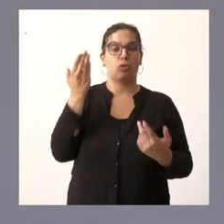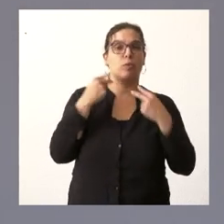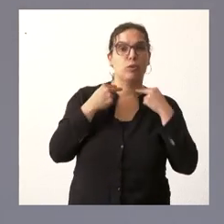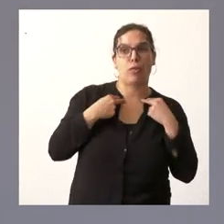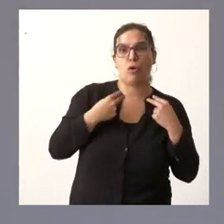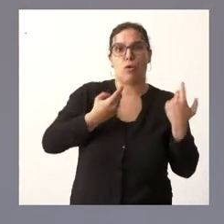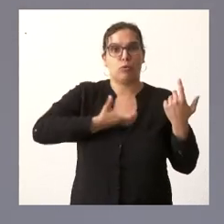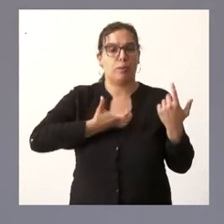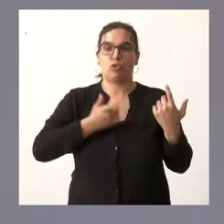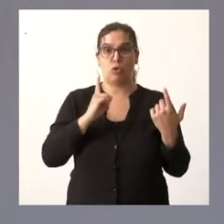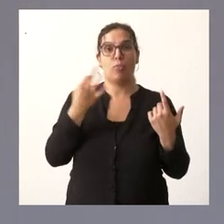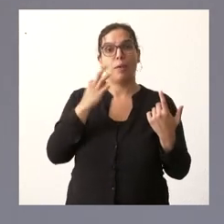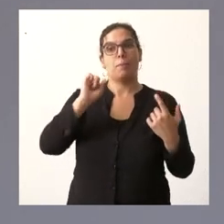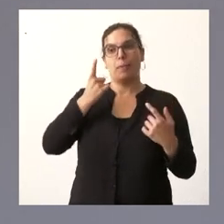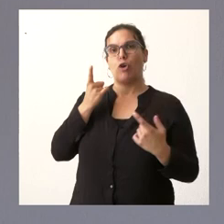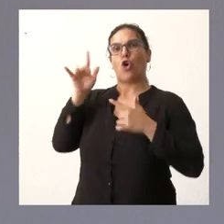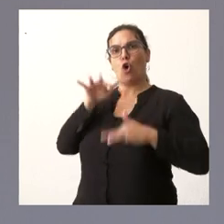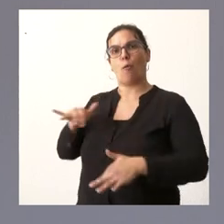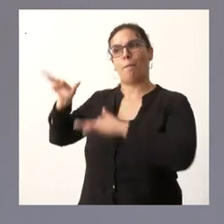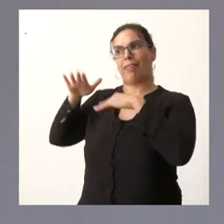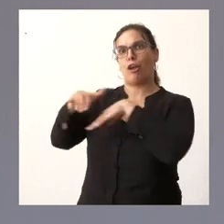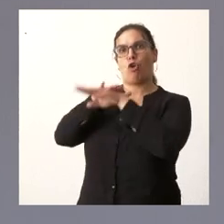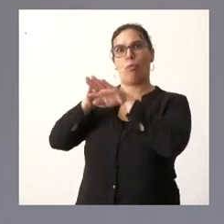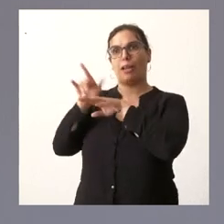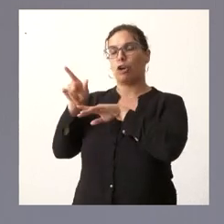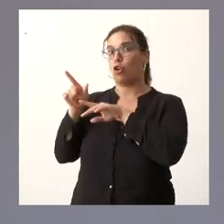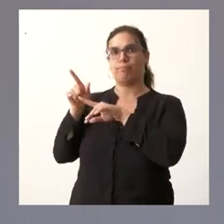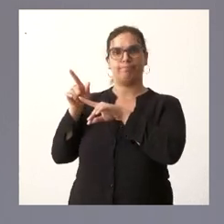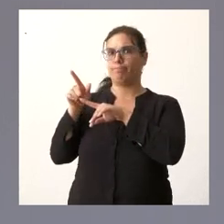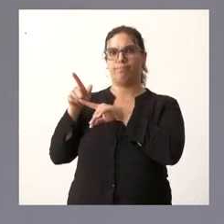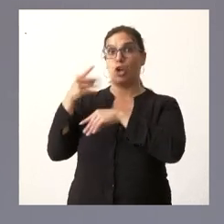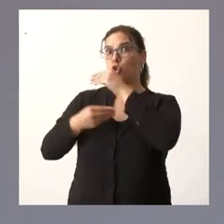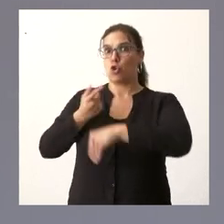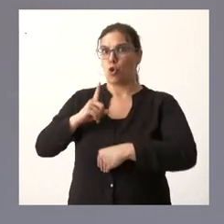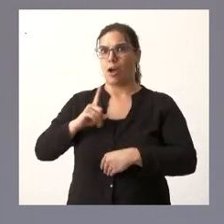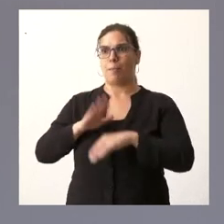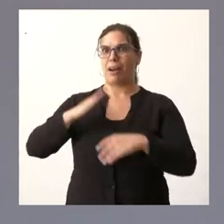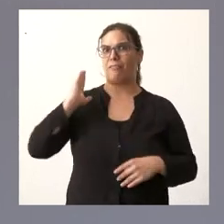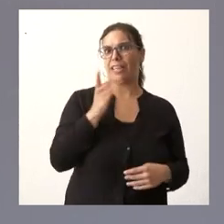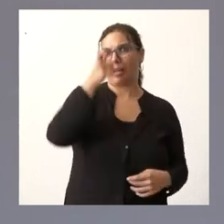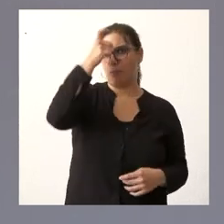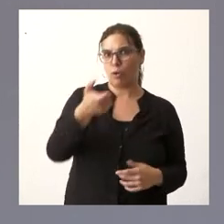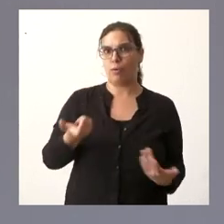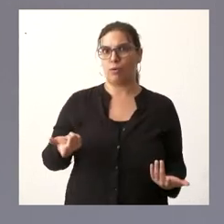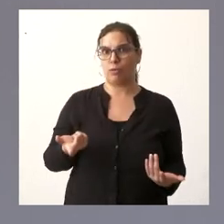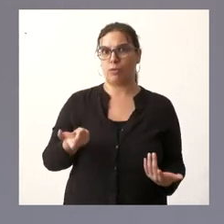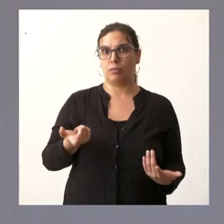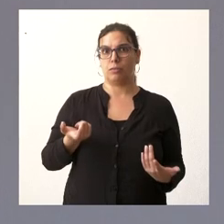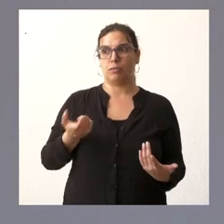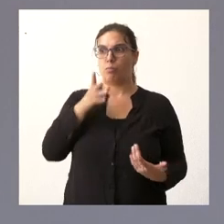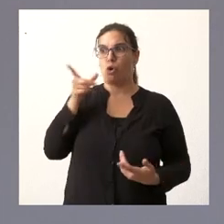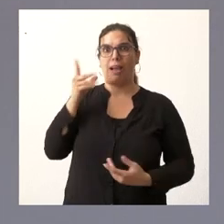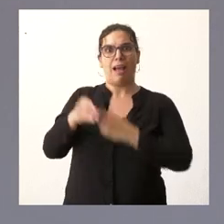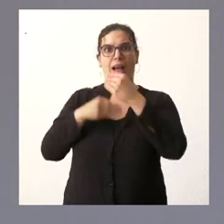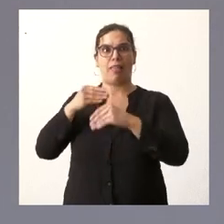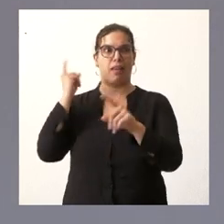que lo que hay que hacer es convencer al gobierno de que no tendría que seguir tomando medidas que perjudiquen al mundo rural que vayan en contra de la lucha